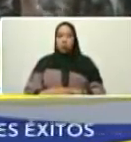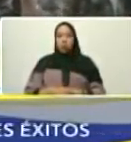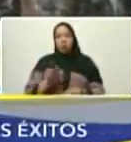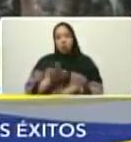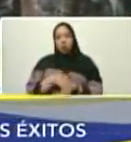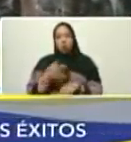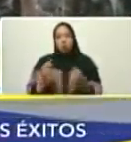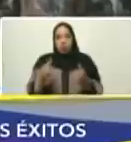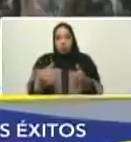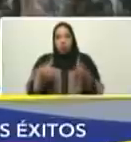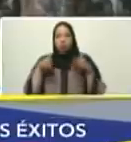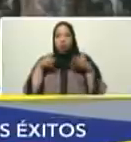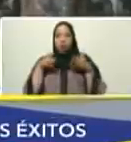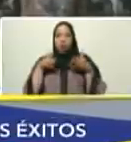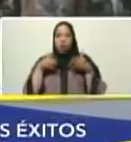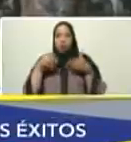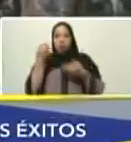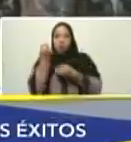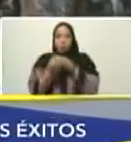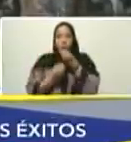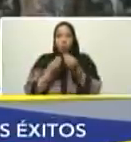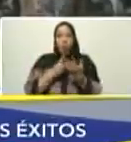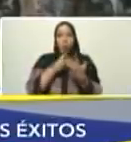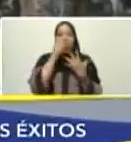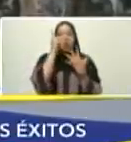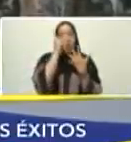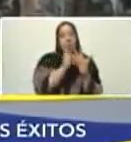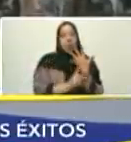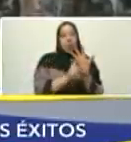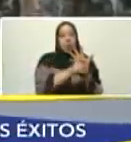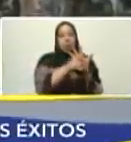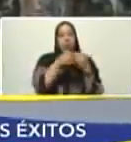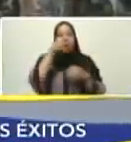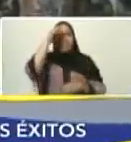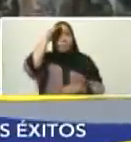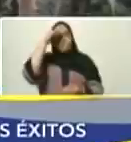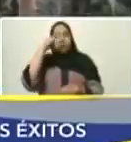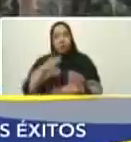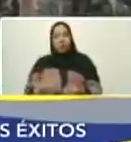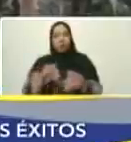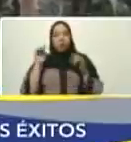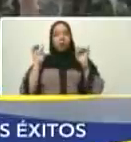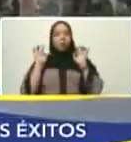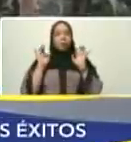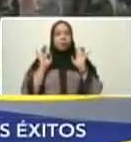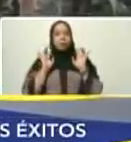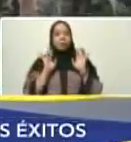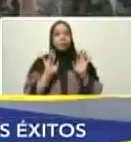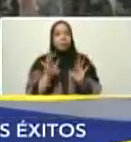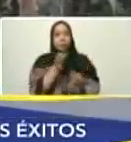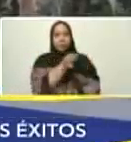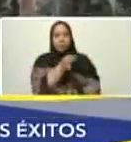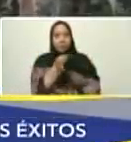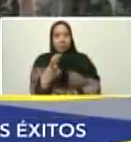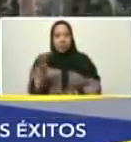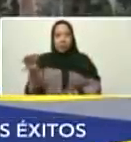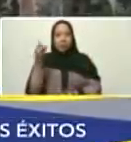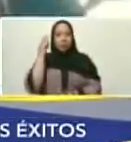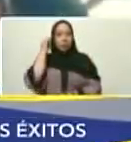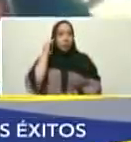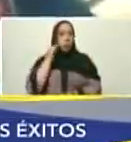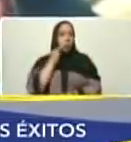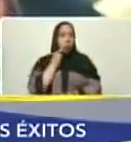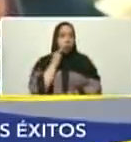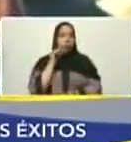estrategia, la capacidad táctica militar en el terreno. La batalla de